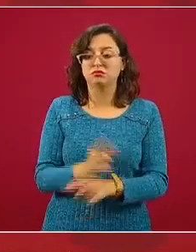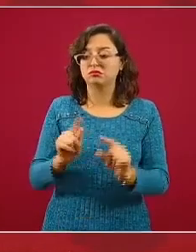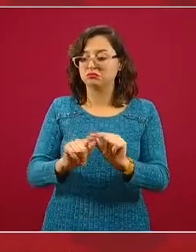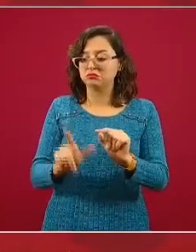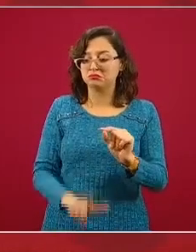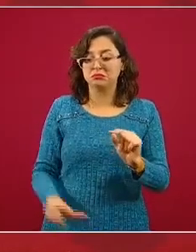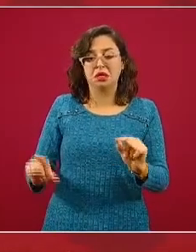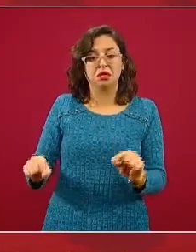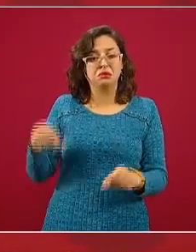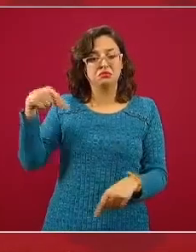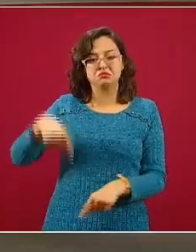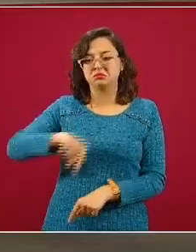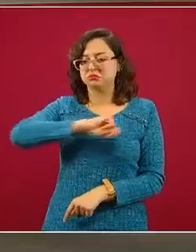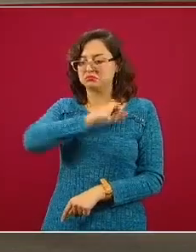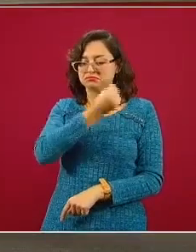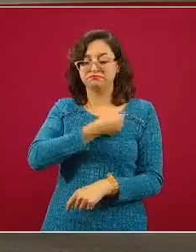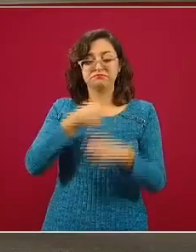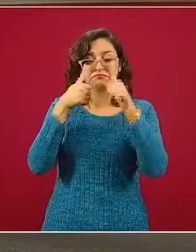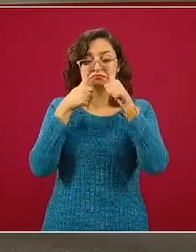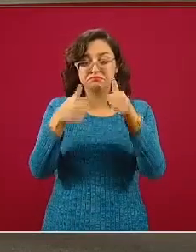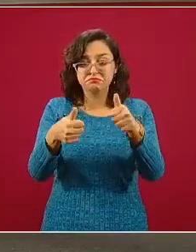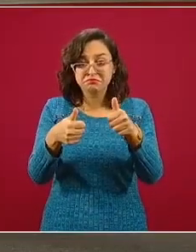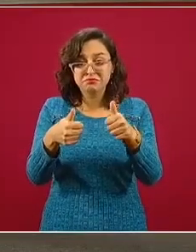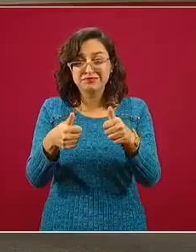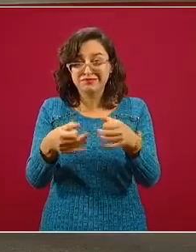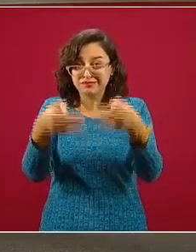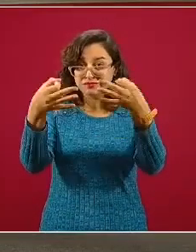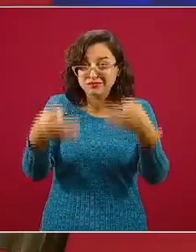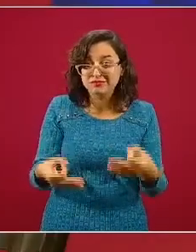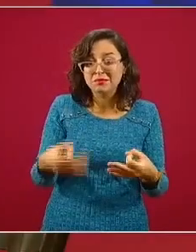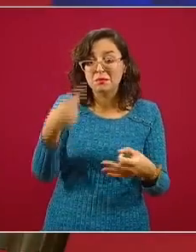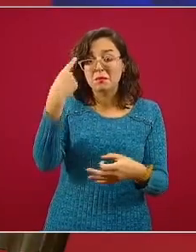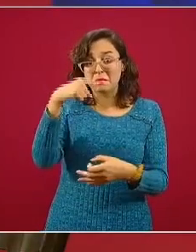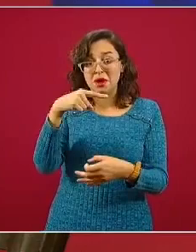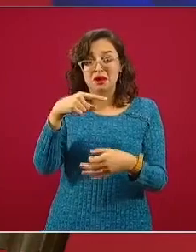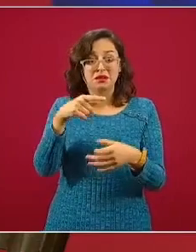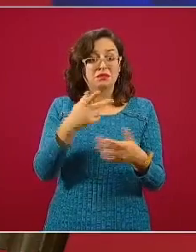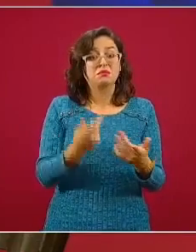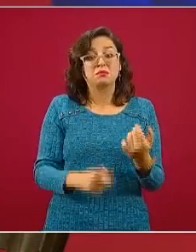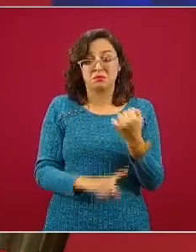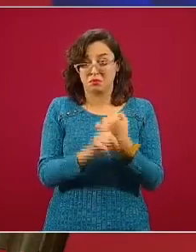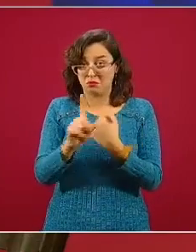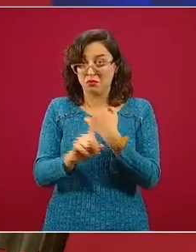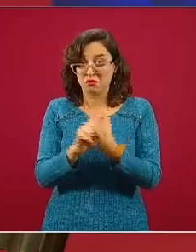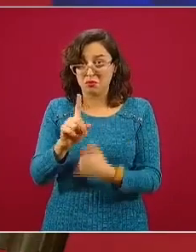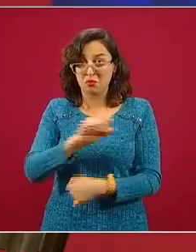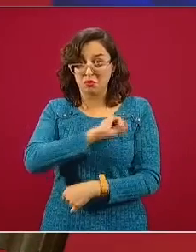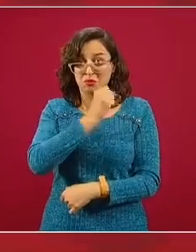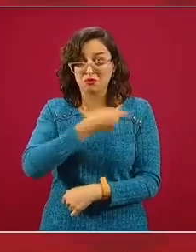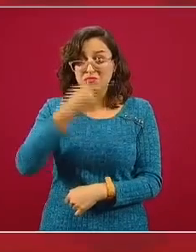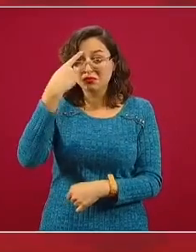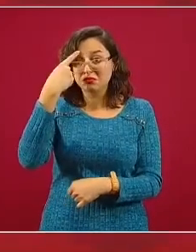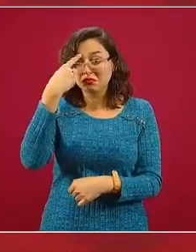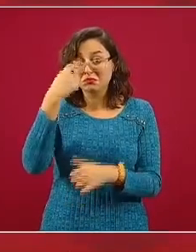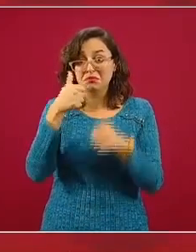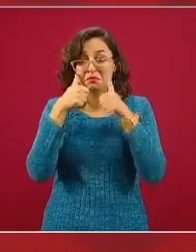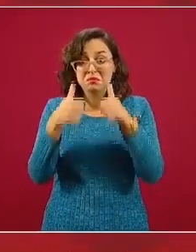desde hace muchas décadas de un sistema de salud capaz de atender los problemas de salud mental.